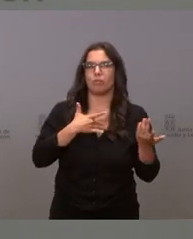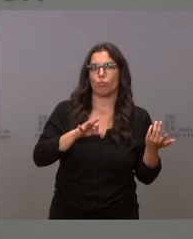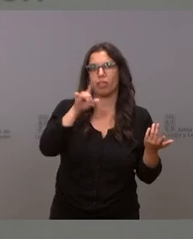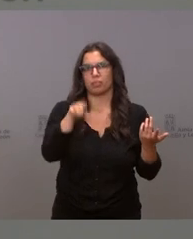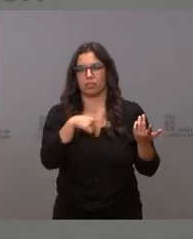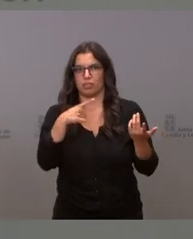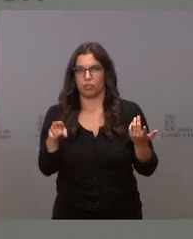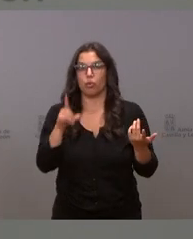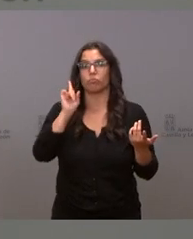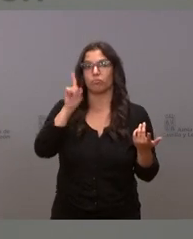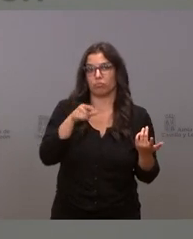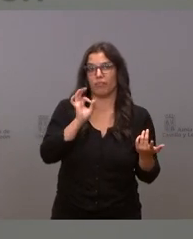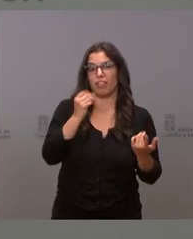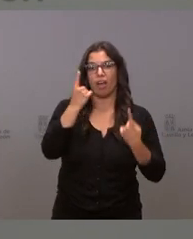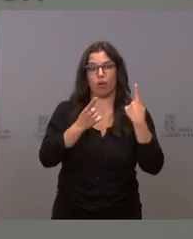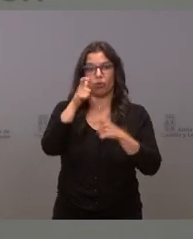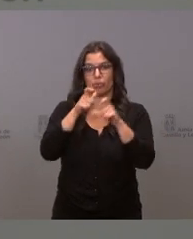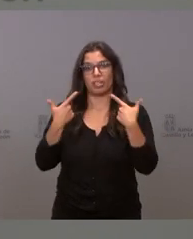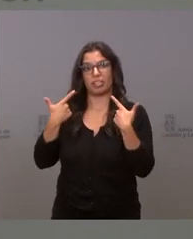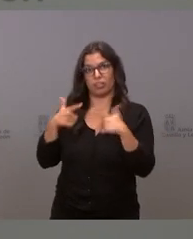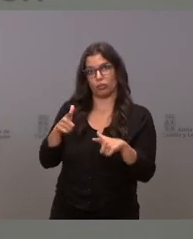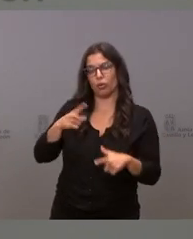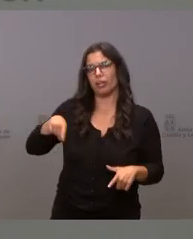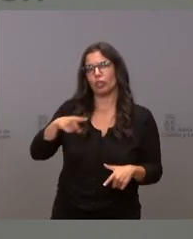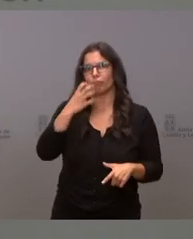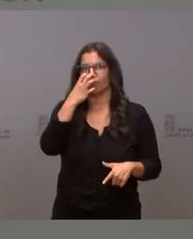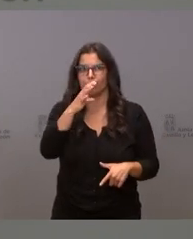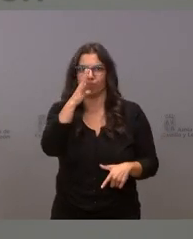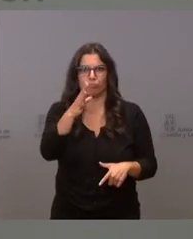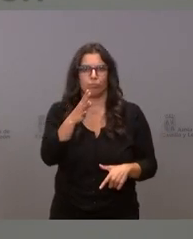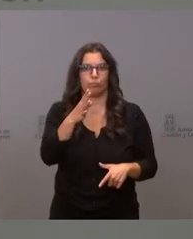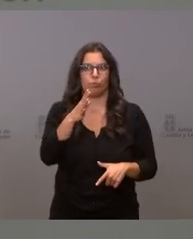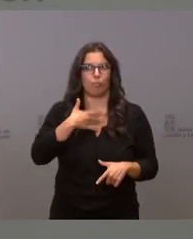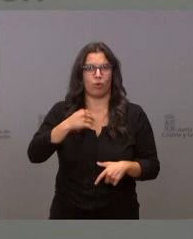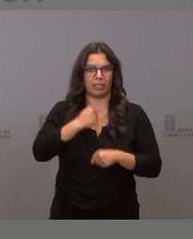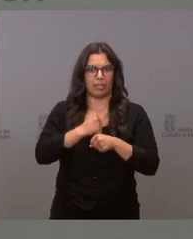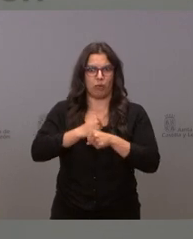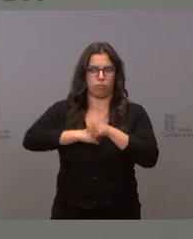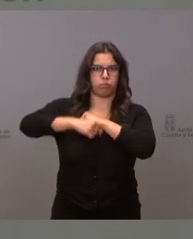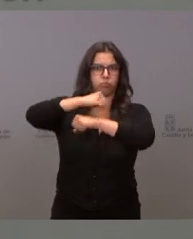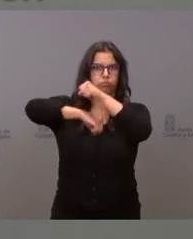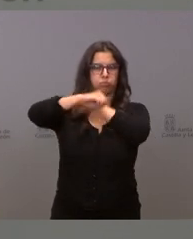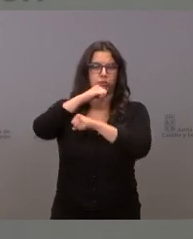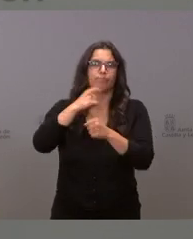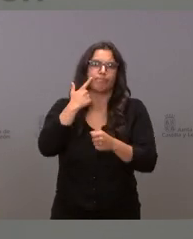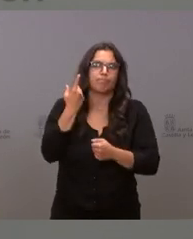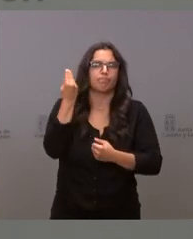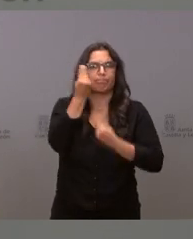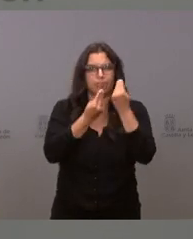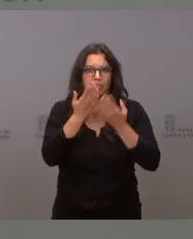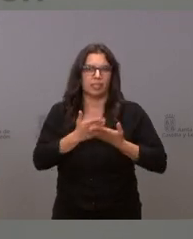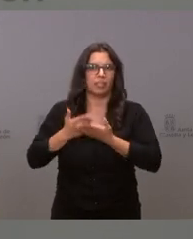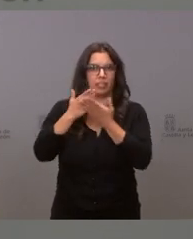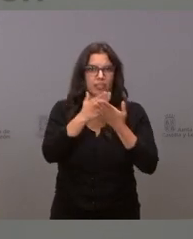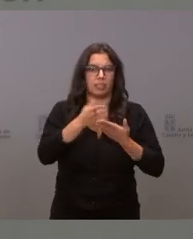es verdad que hay gente en el sector que se queja de la sobrecarga que esto puede suponer hay que valorarlo probablemente eso es una de las cosas que hay que